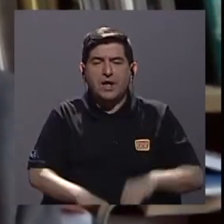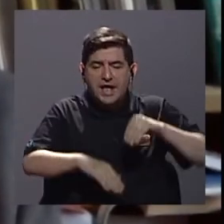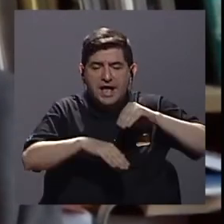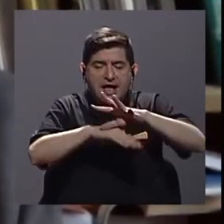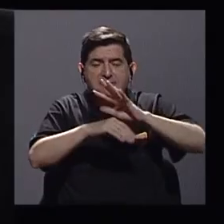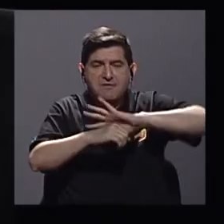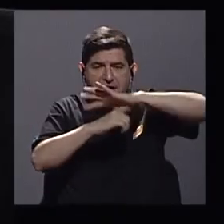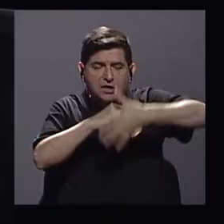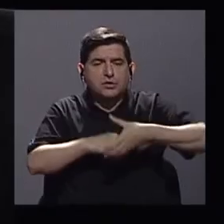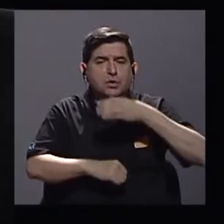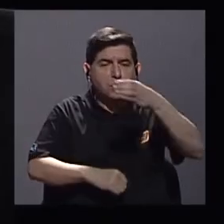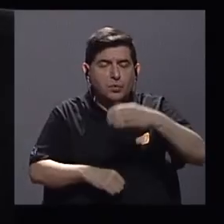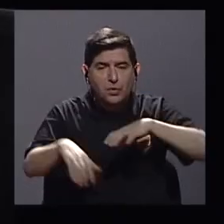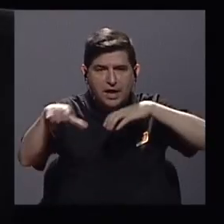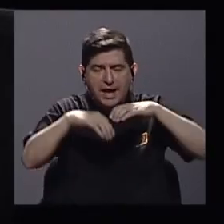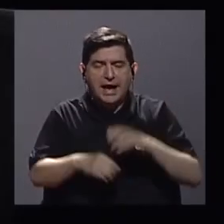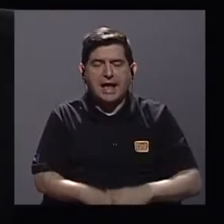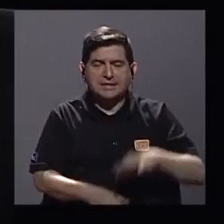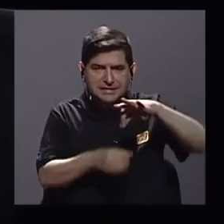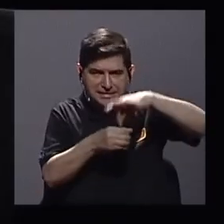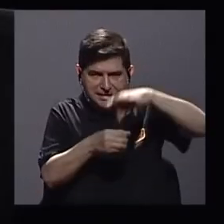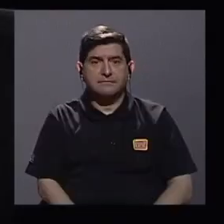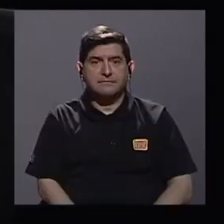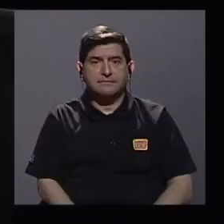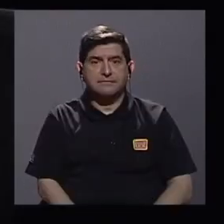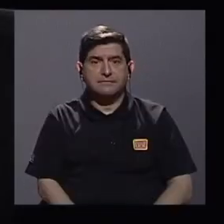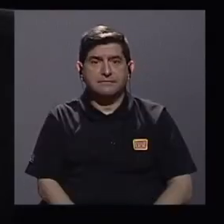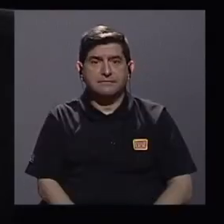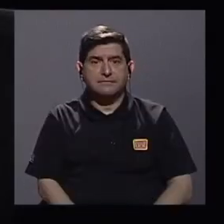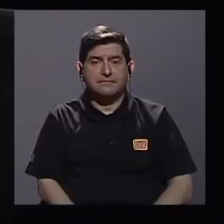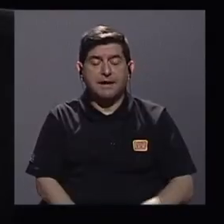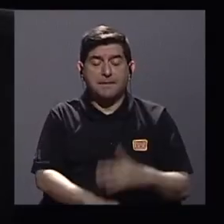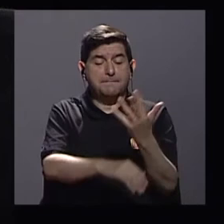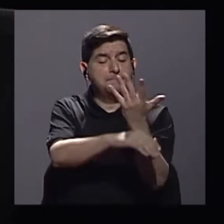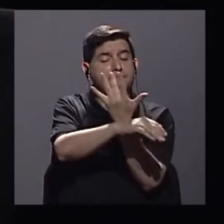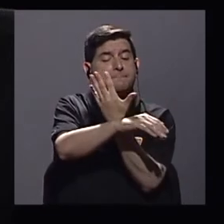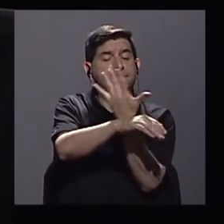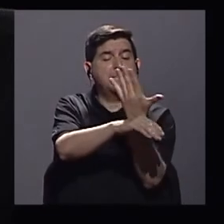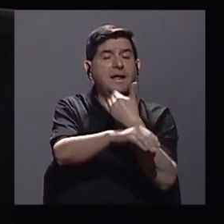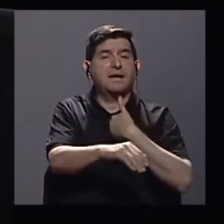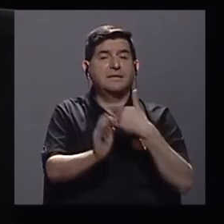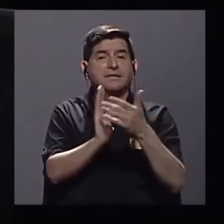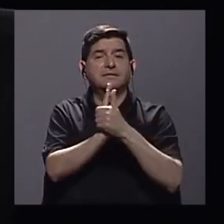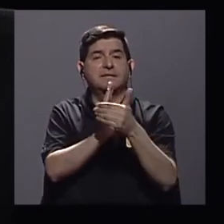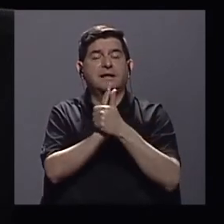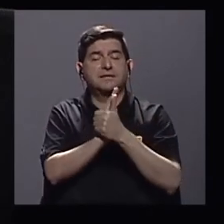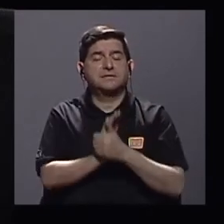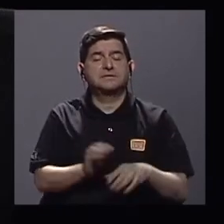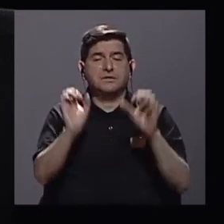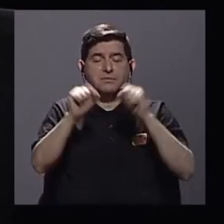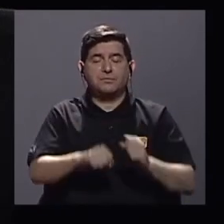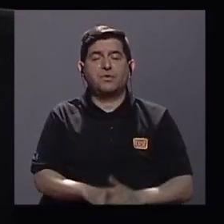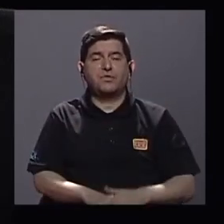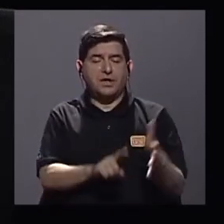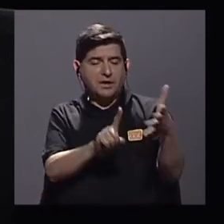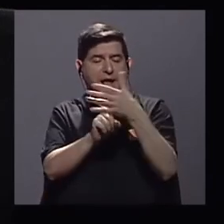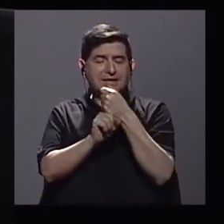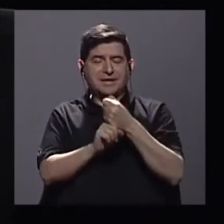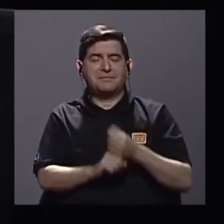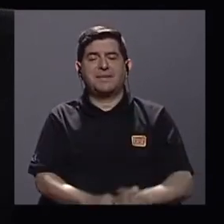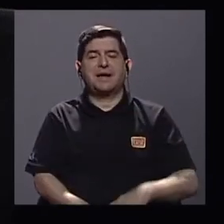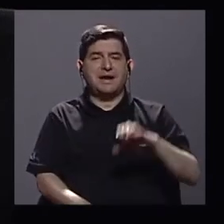actividades agrícolas y por otro lado, son las plantas las que tienen la capacidad de capturar carbono de la atmósfera